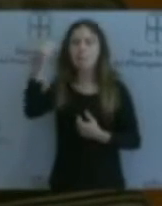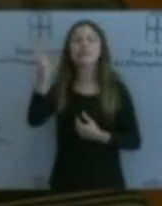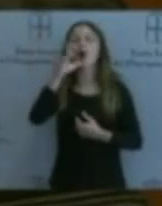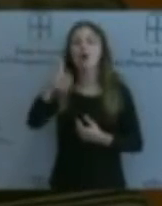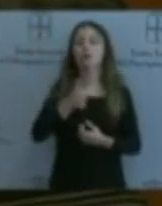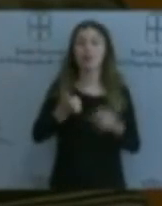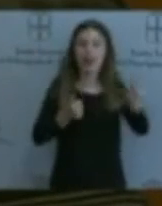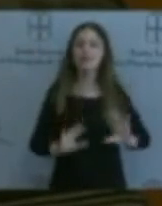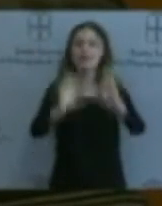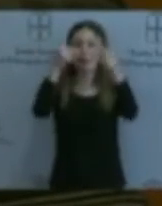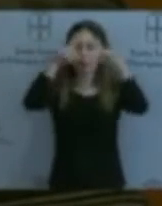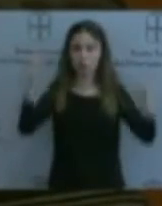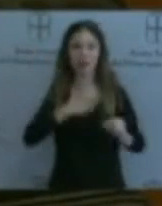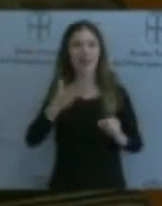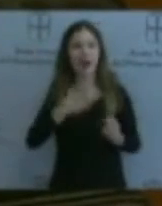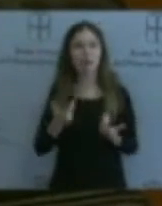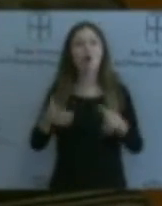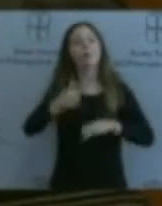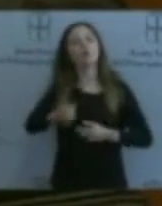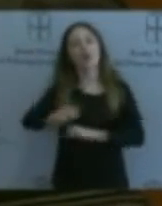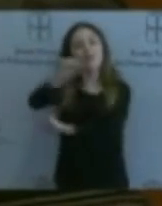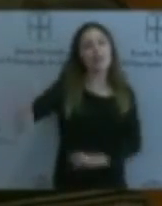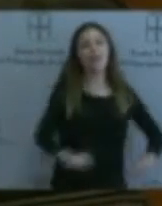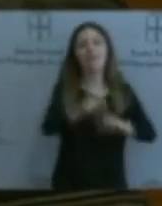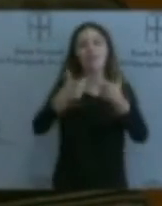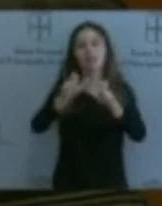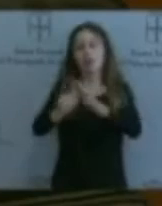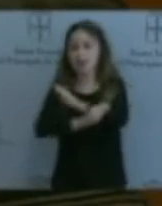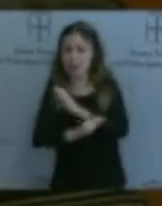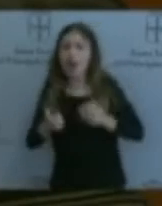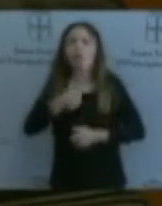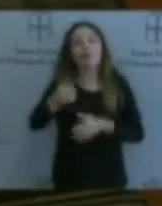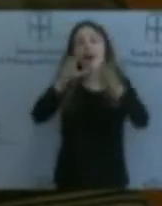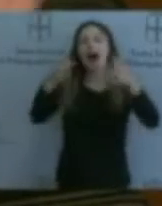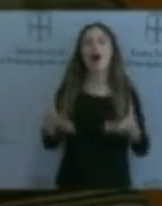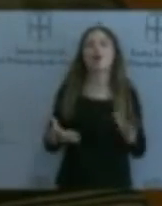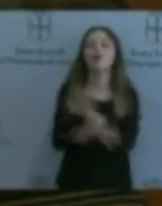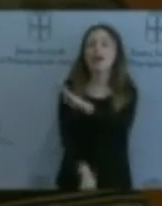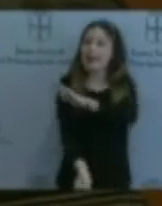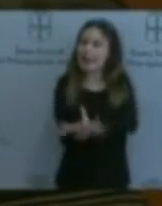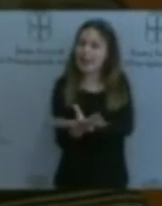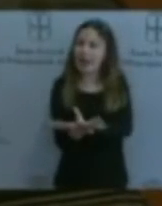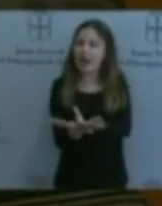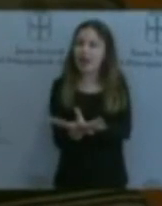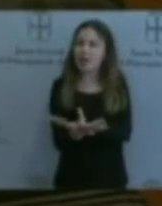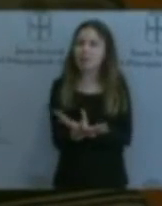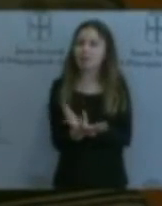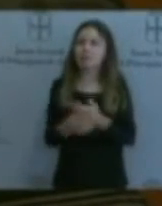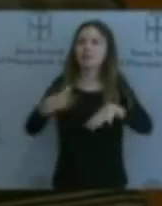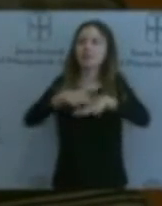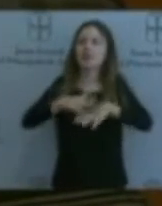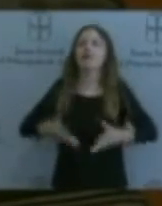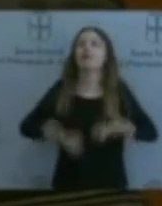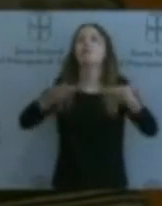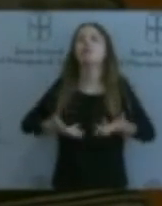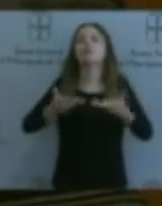de defender un sector estratégico, tenemos la oportunidad de crear una red importante entre los estudios universitarios que hagan que